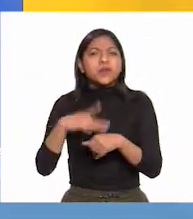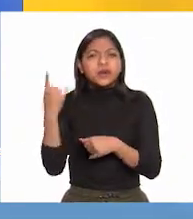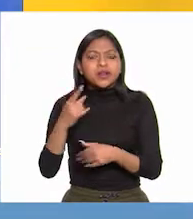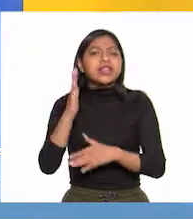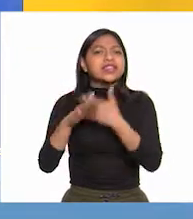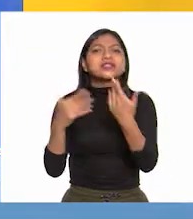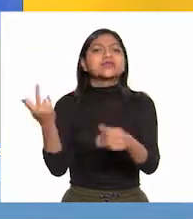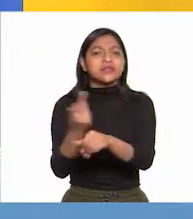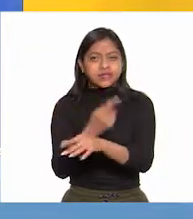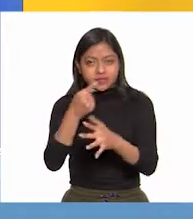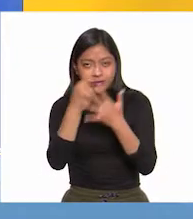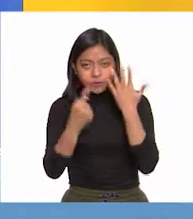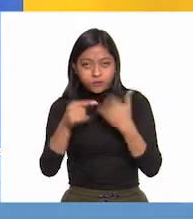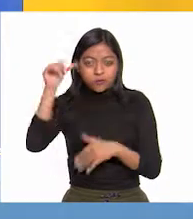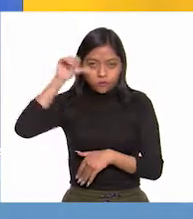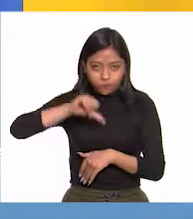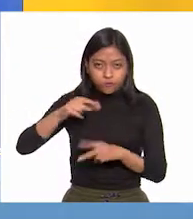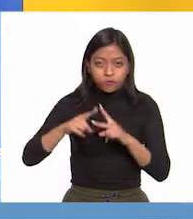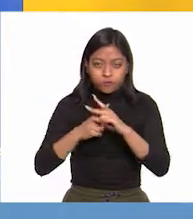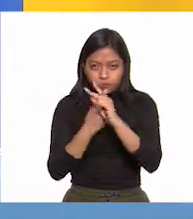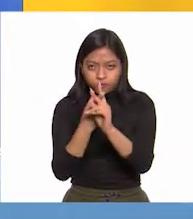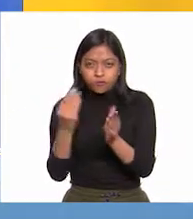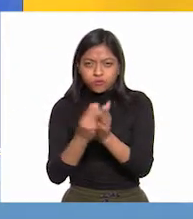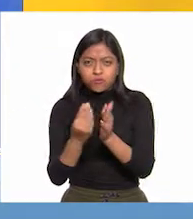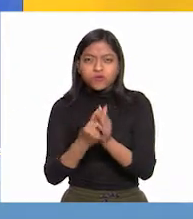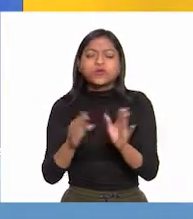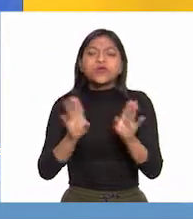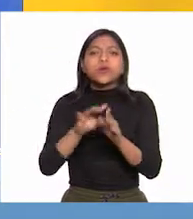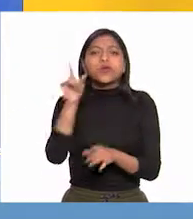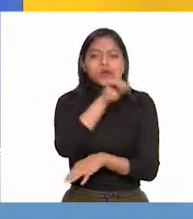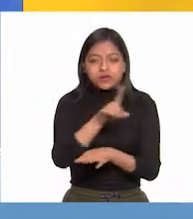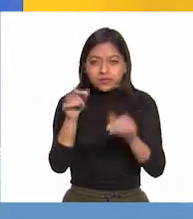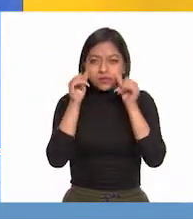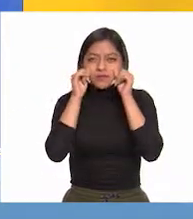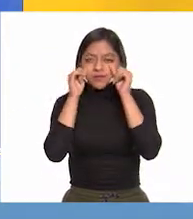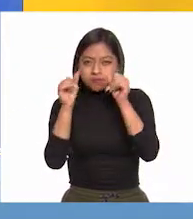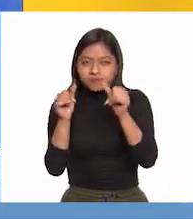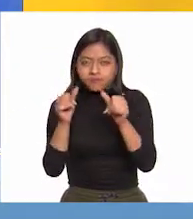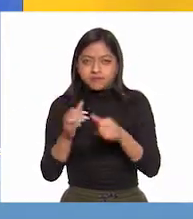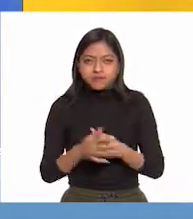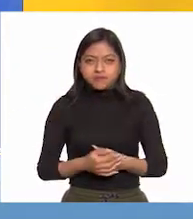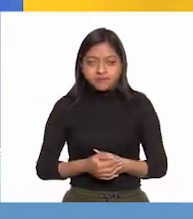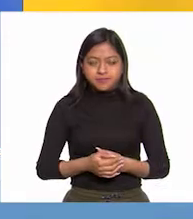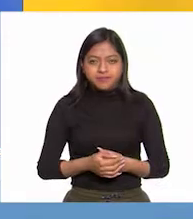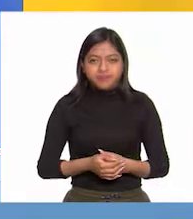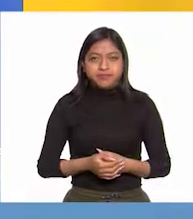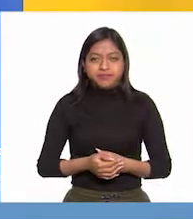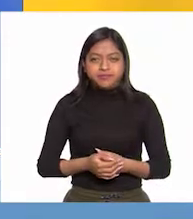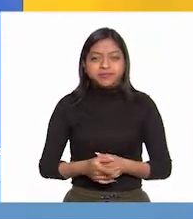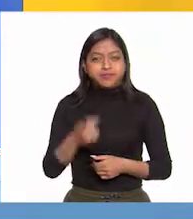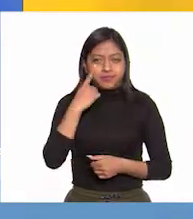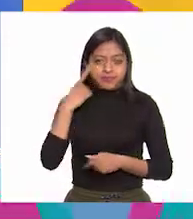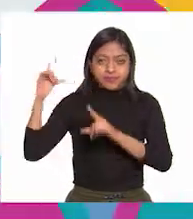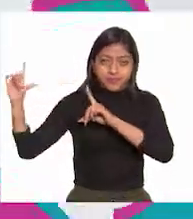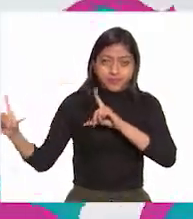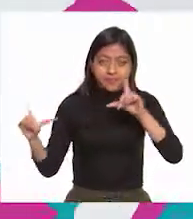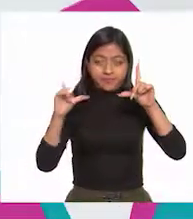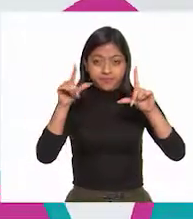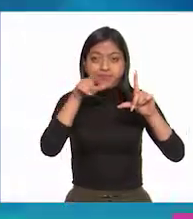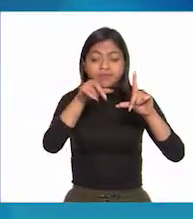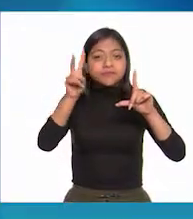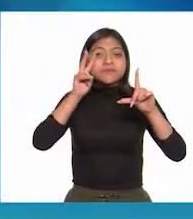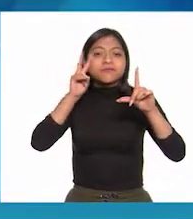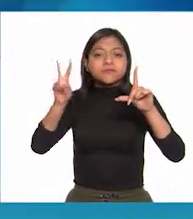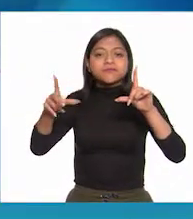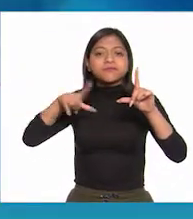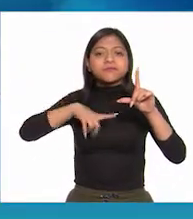Quiero comenzar esta clase haciendo un ejercicio de observación. ¿Te parece? Vamos a ver. En pantalla estamos viendo